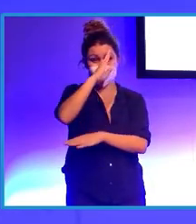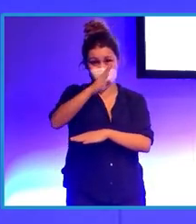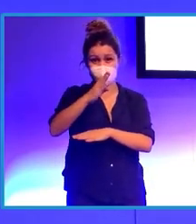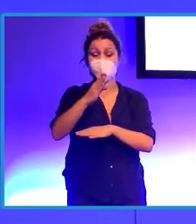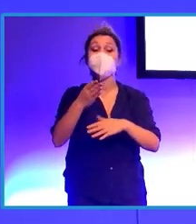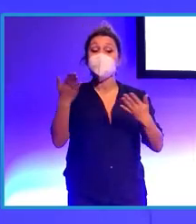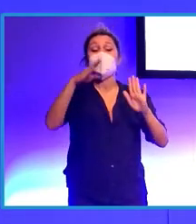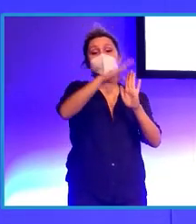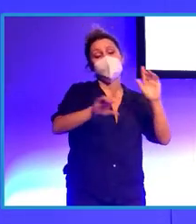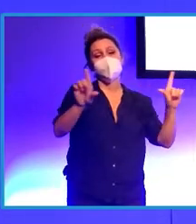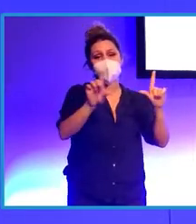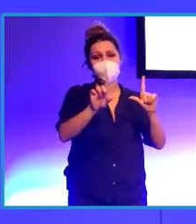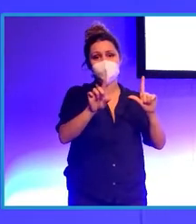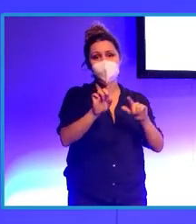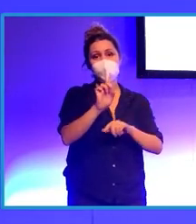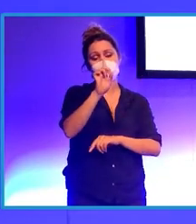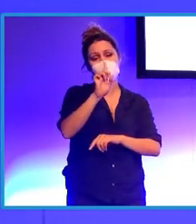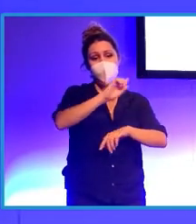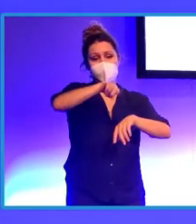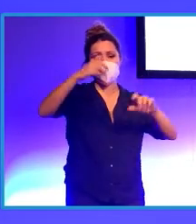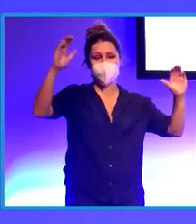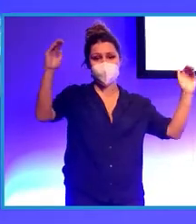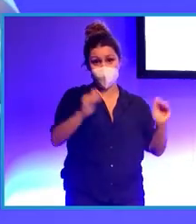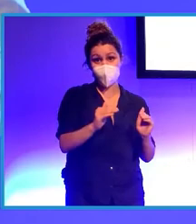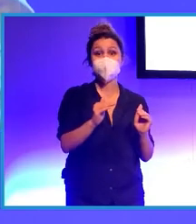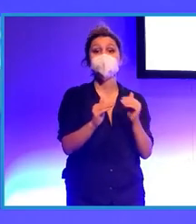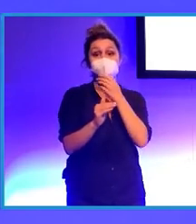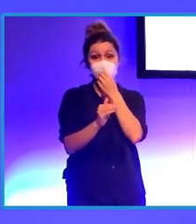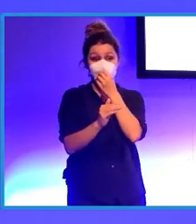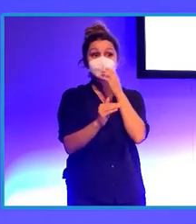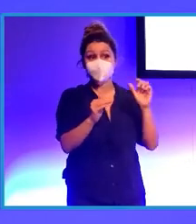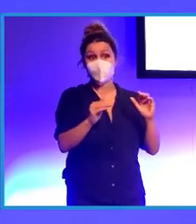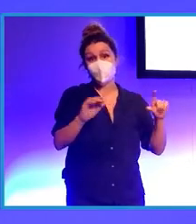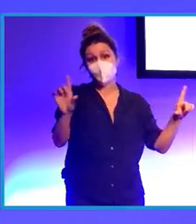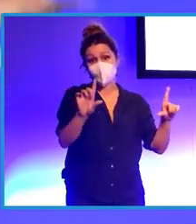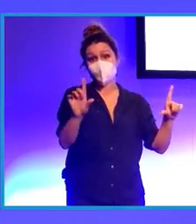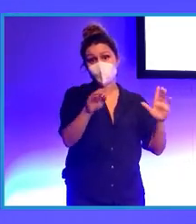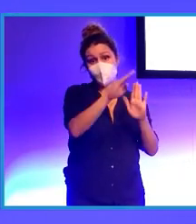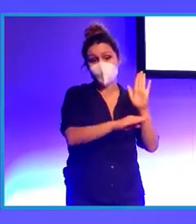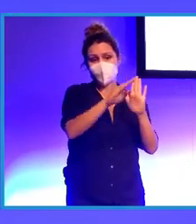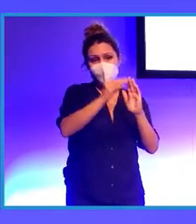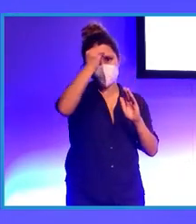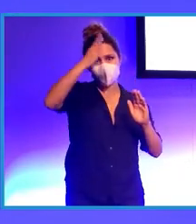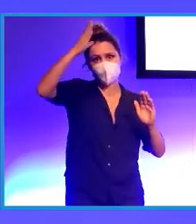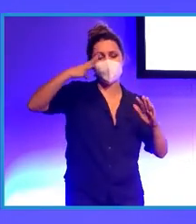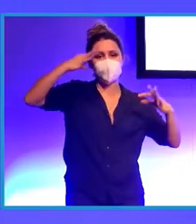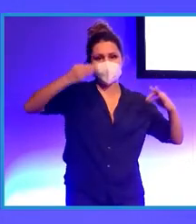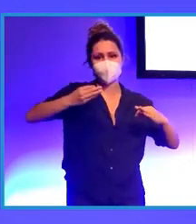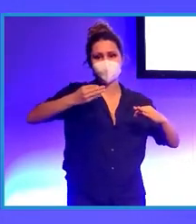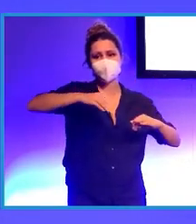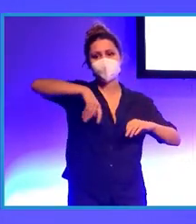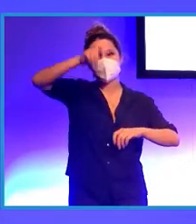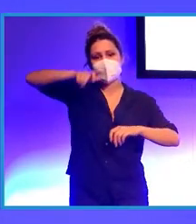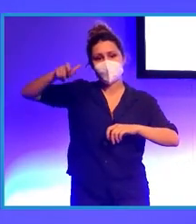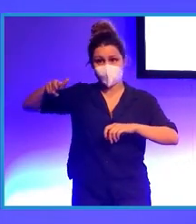Menos en este caso, pues es un programa virtual, pero que bueno, sus redactores están